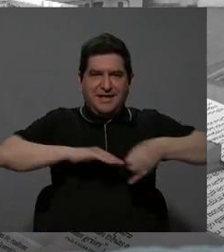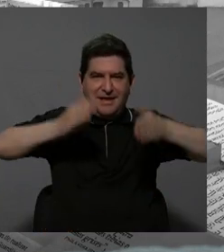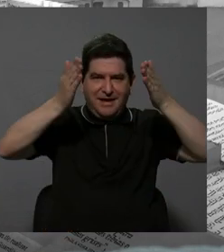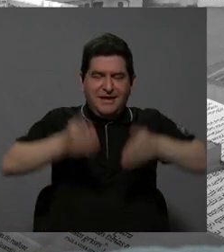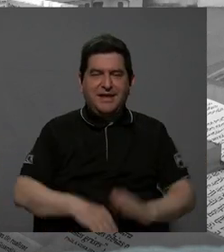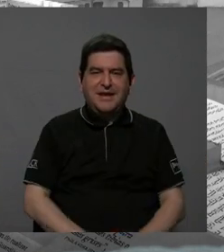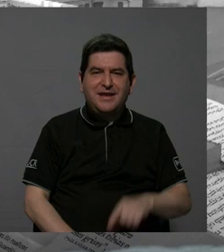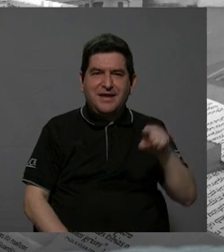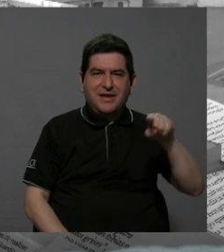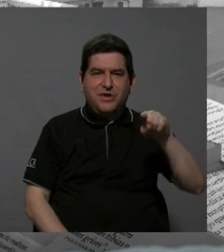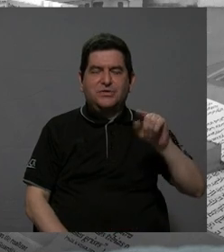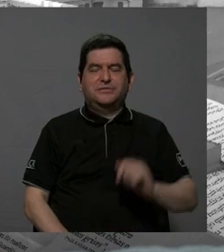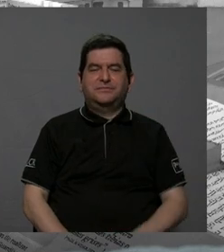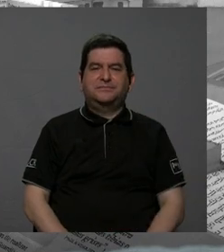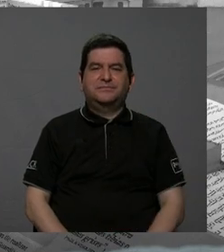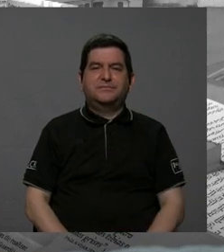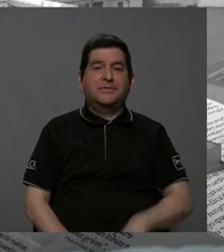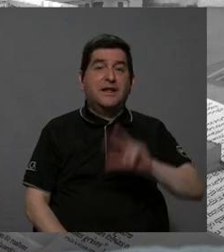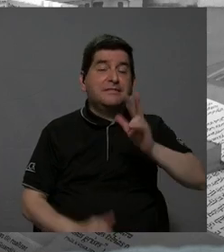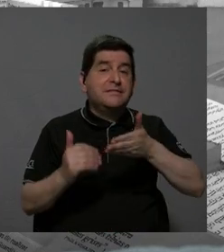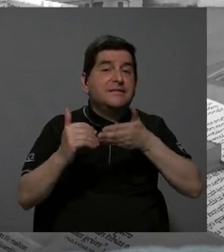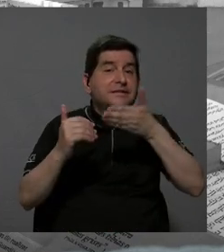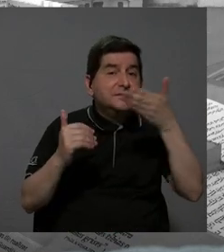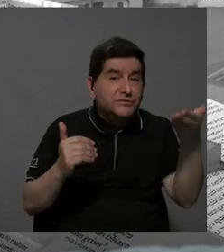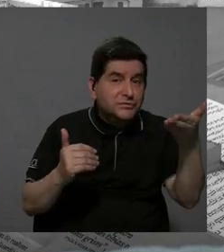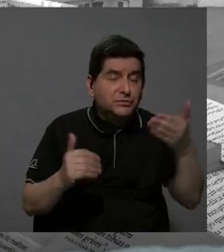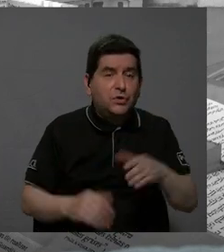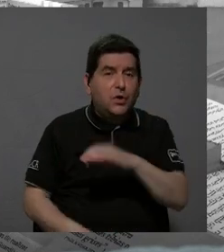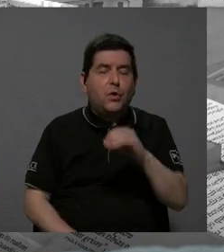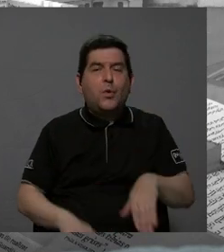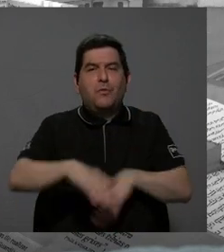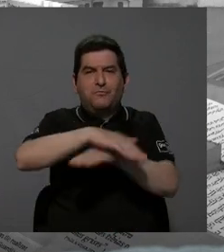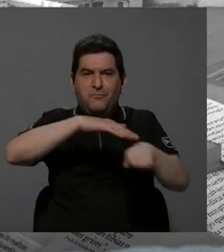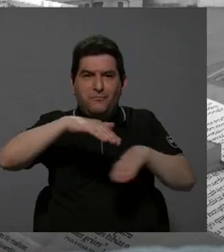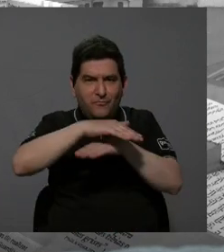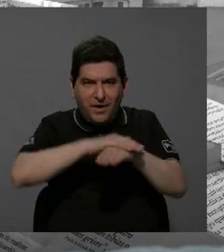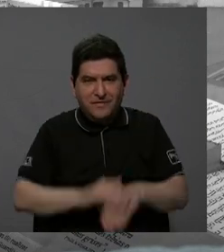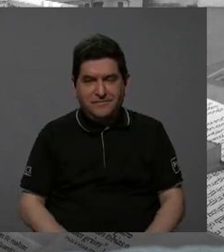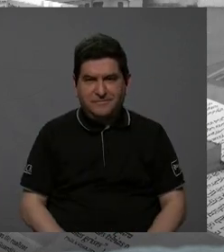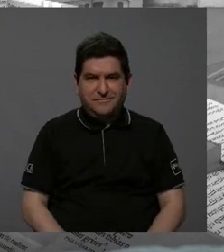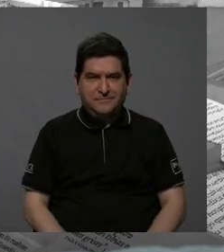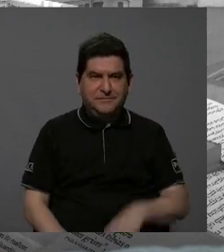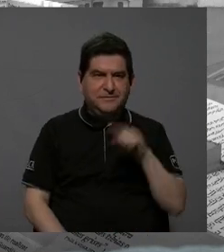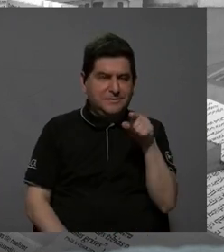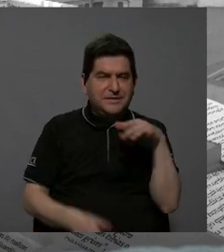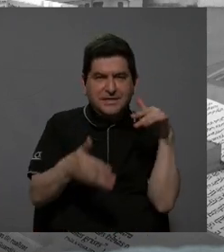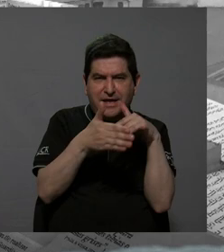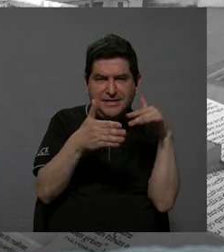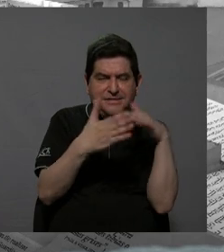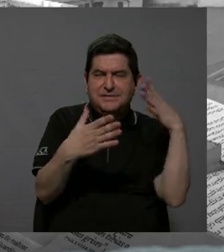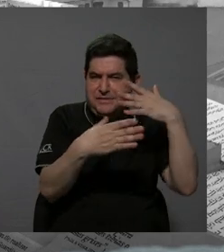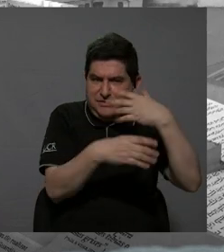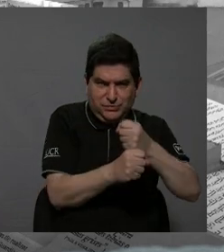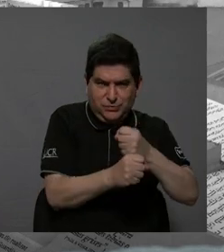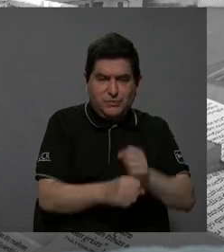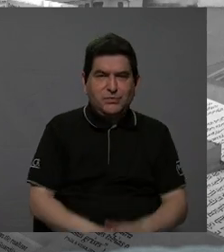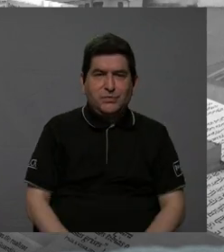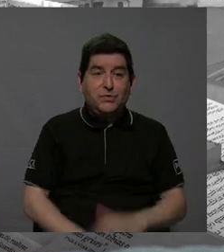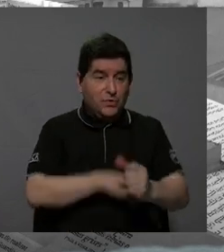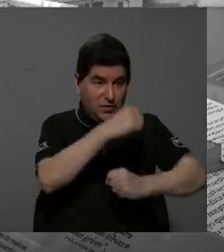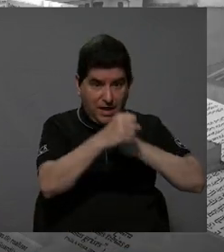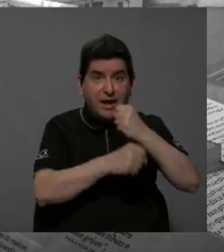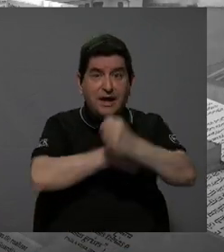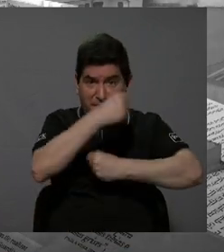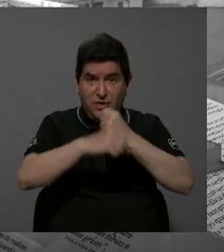¿cuáles fueron los tres aspectos o pilares de este estudio que ustedes realizaron que es anual?